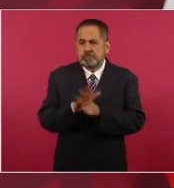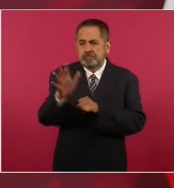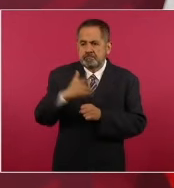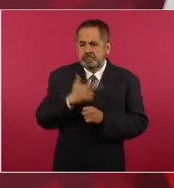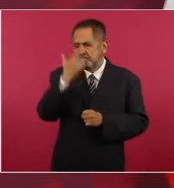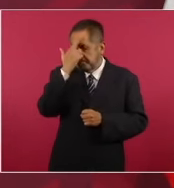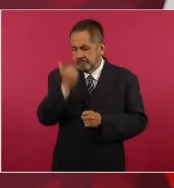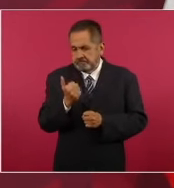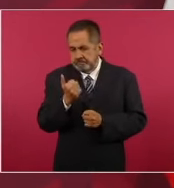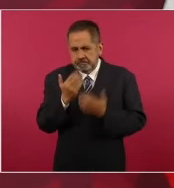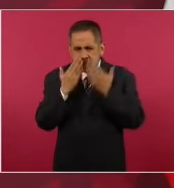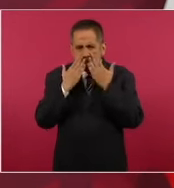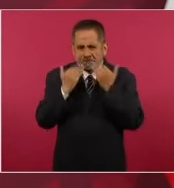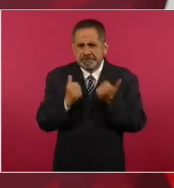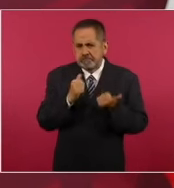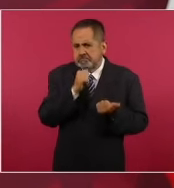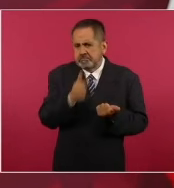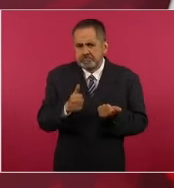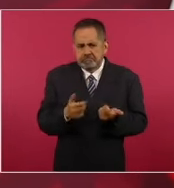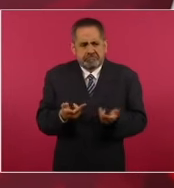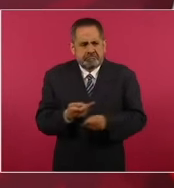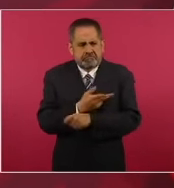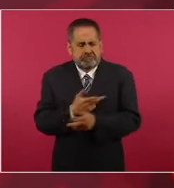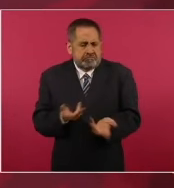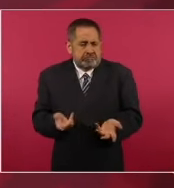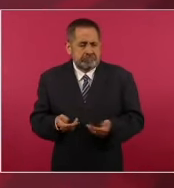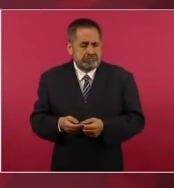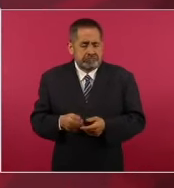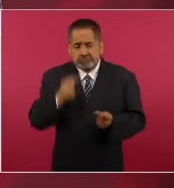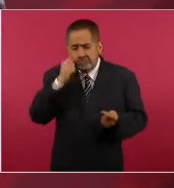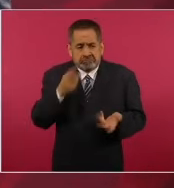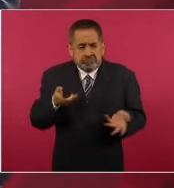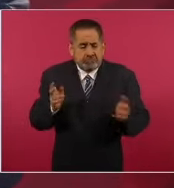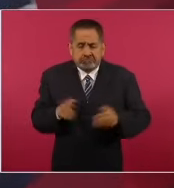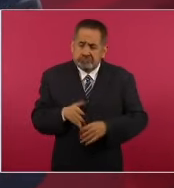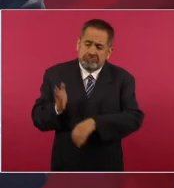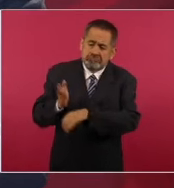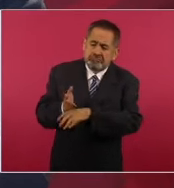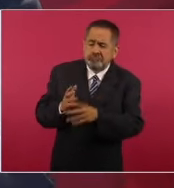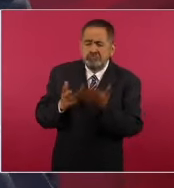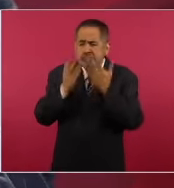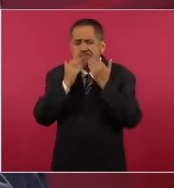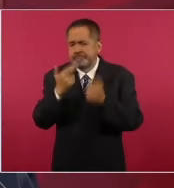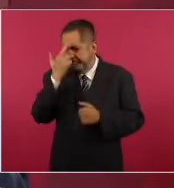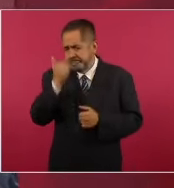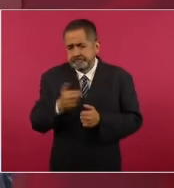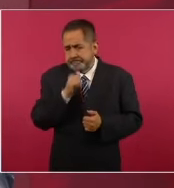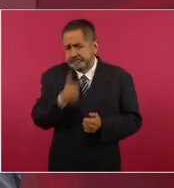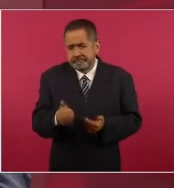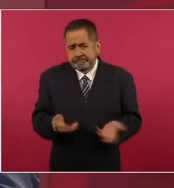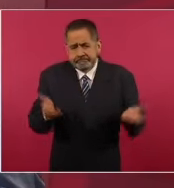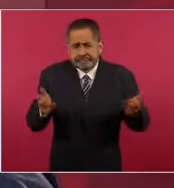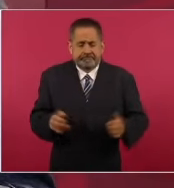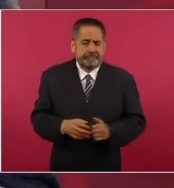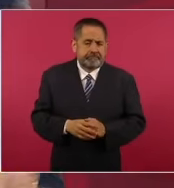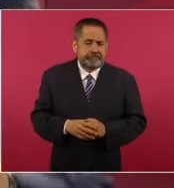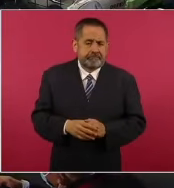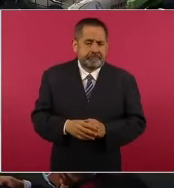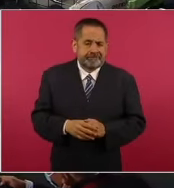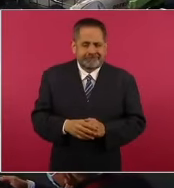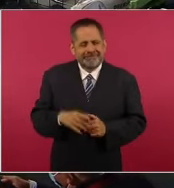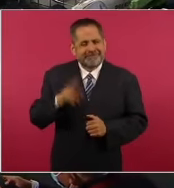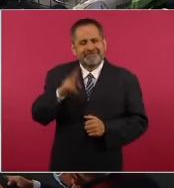¿qué le pueden hacer? decir, sólo la